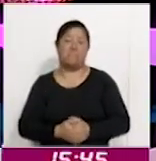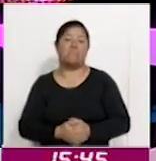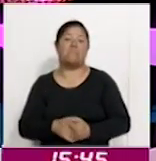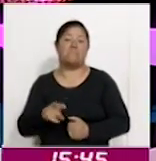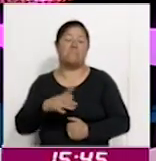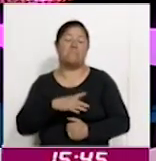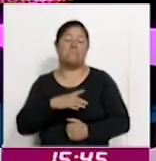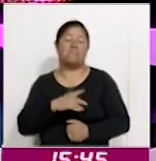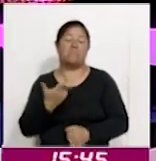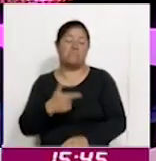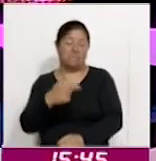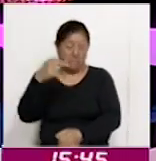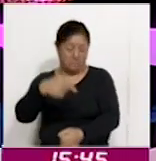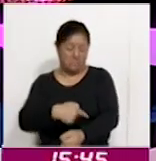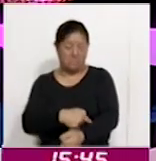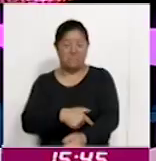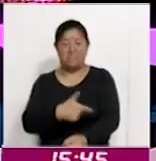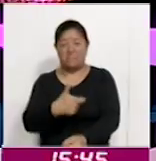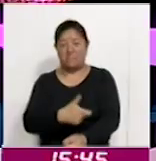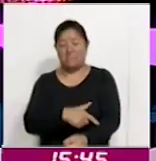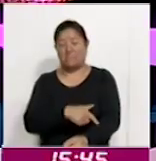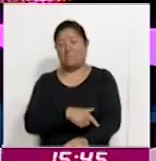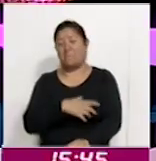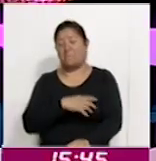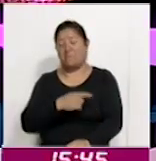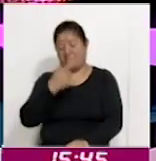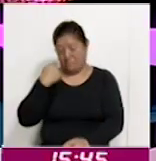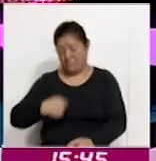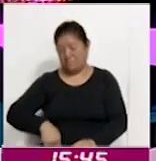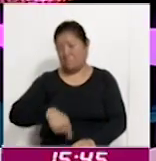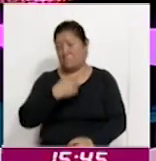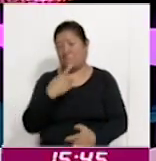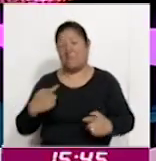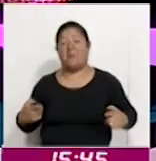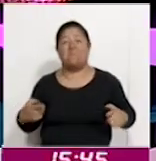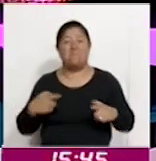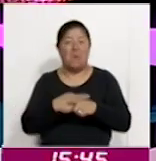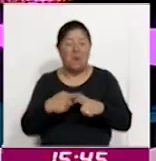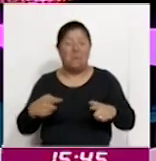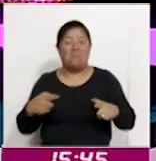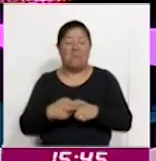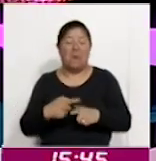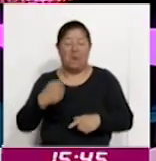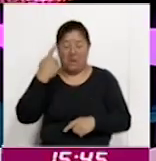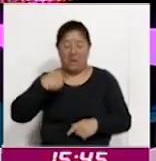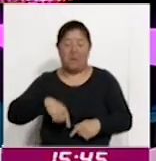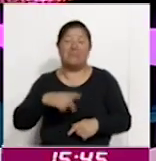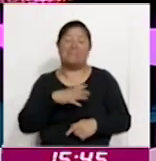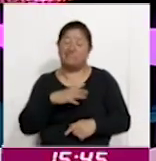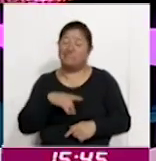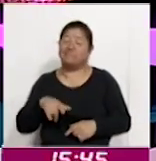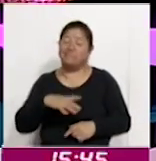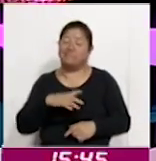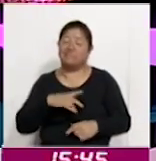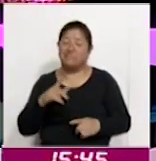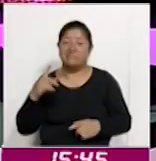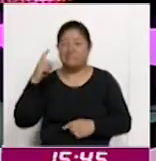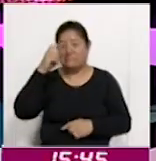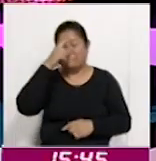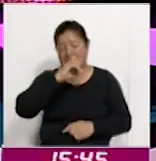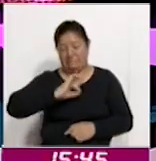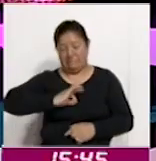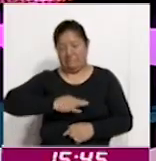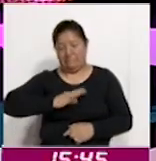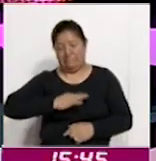sistema inmunológico y ahí sí estamos prestos a cualquier tipo de enfermedad, infección. Es muy complicado el asunto.